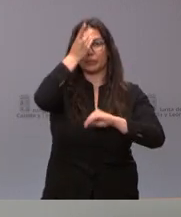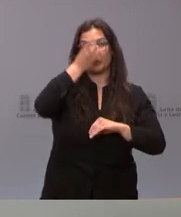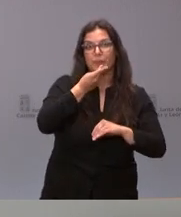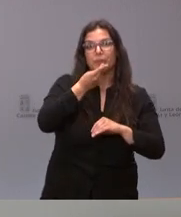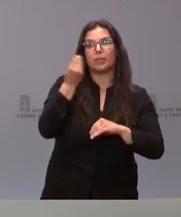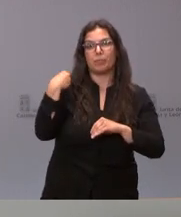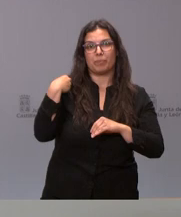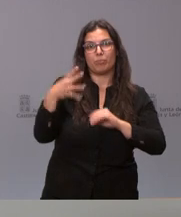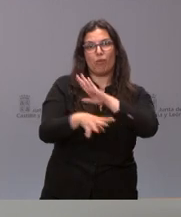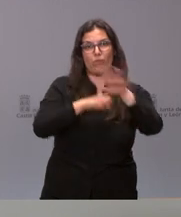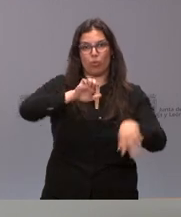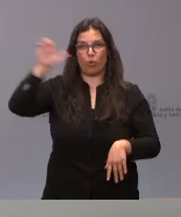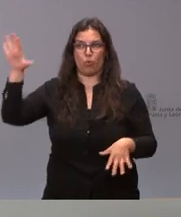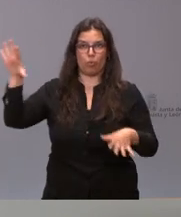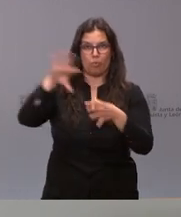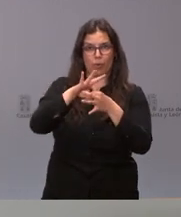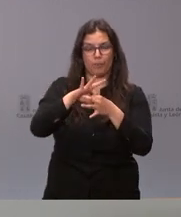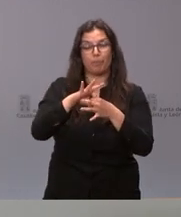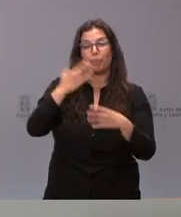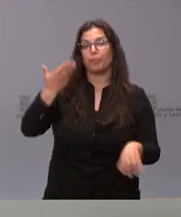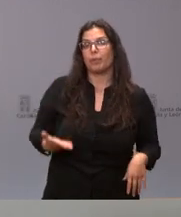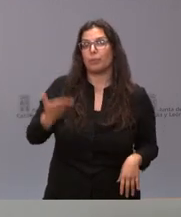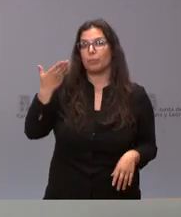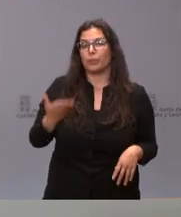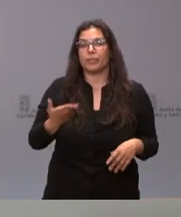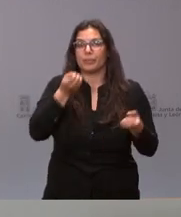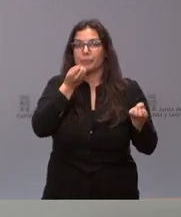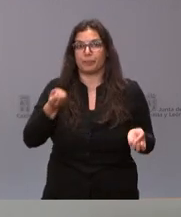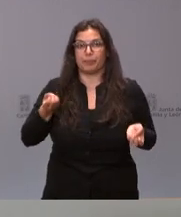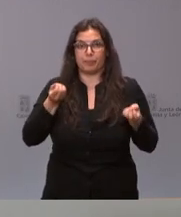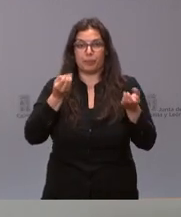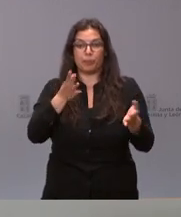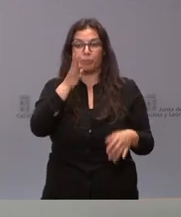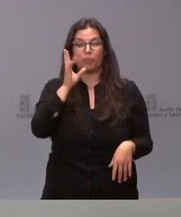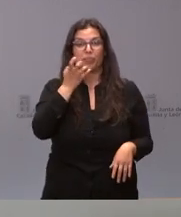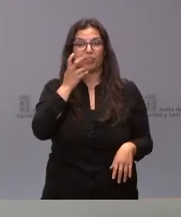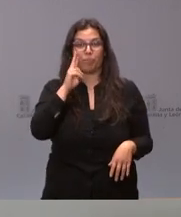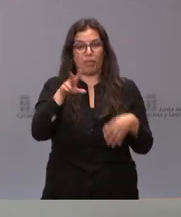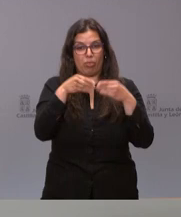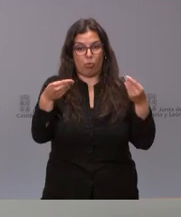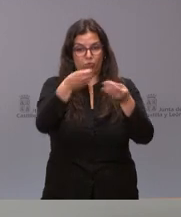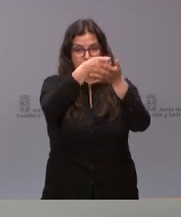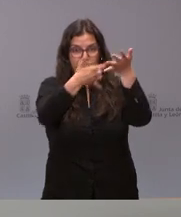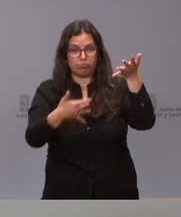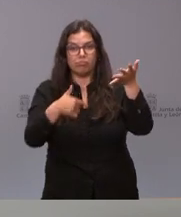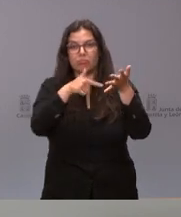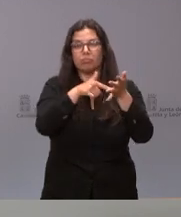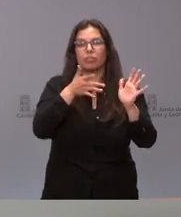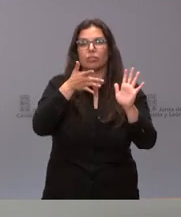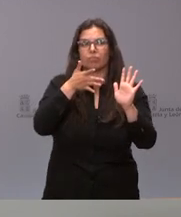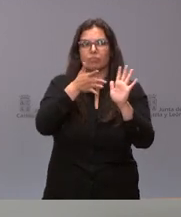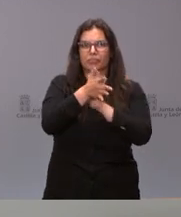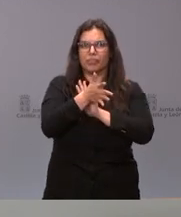europeos. Es relevante poner de manifiesto que, como ven ustedes, hay una importante